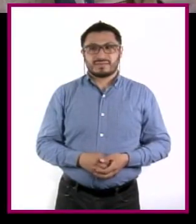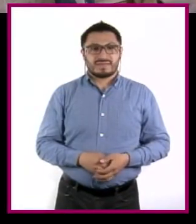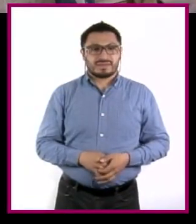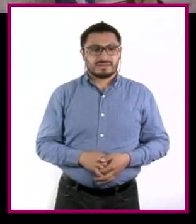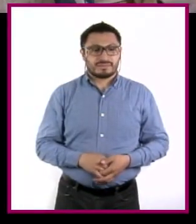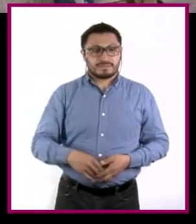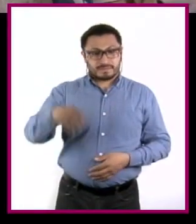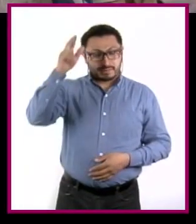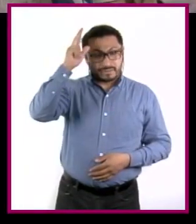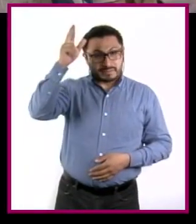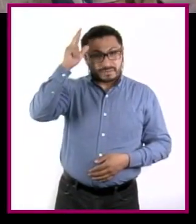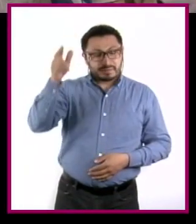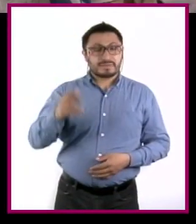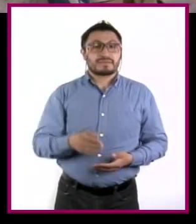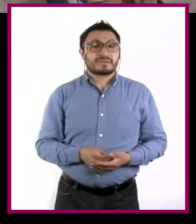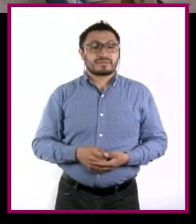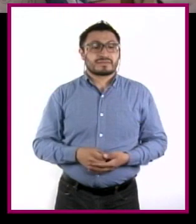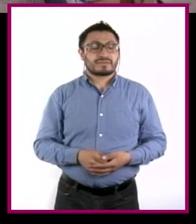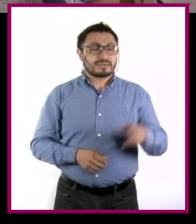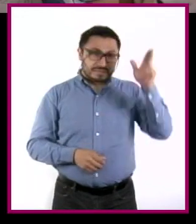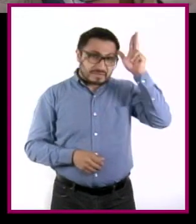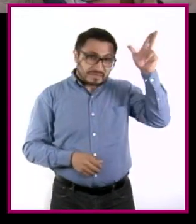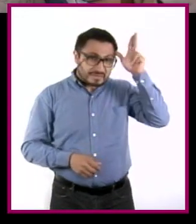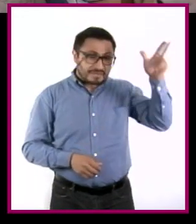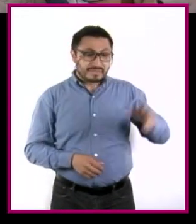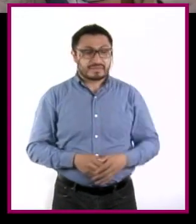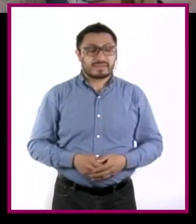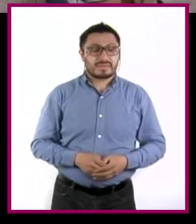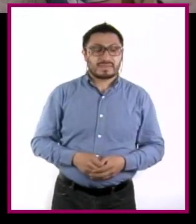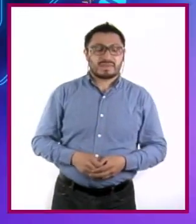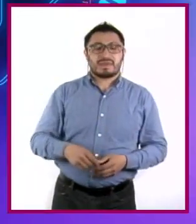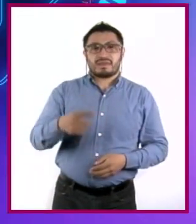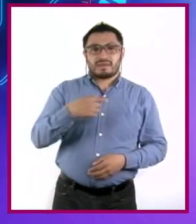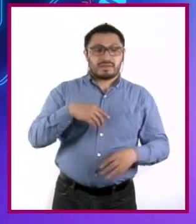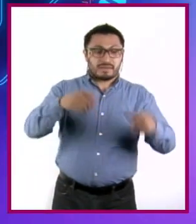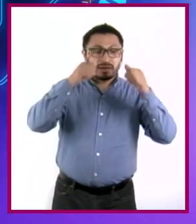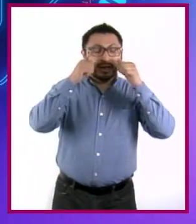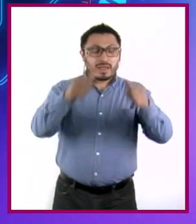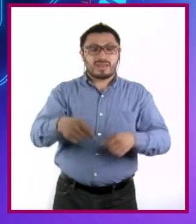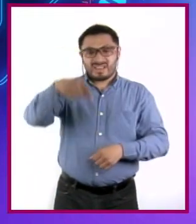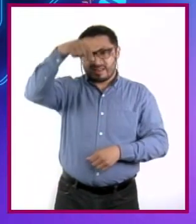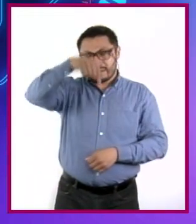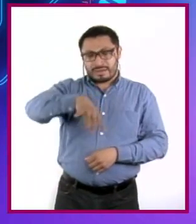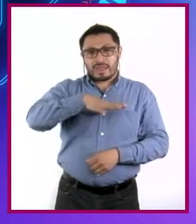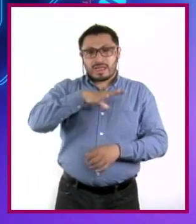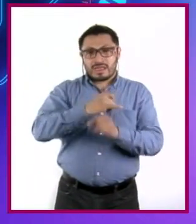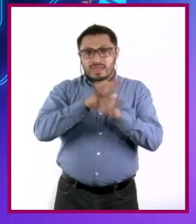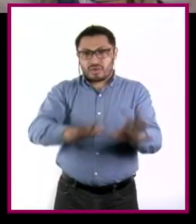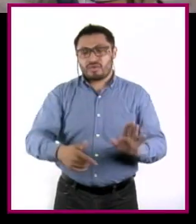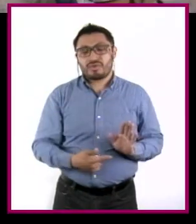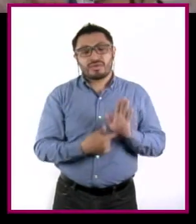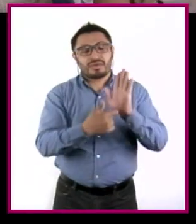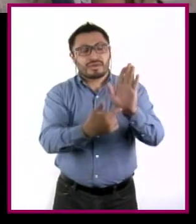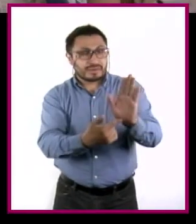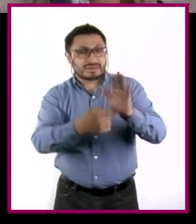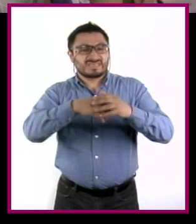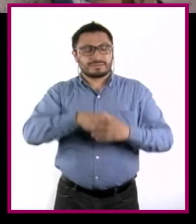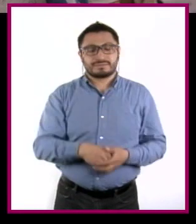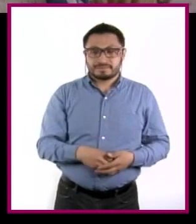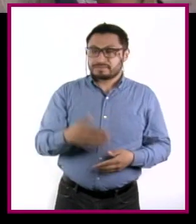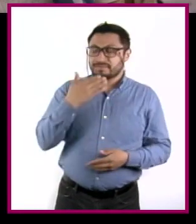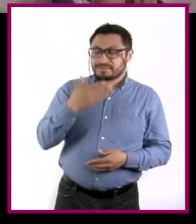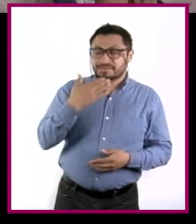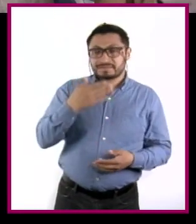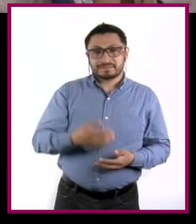Hola, Citlali. Hola, Juanma. Los he estado escuchando y aquí tengo mucha información al respecto. ¡Qué bien,